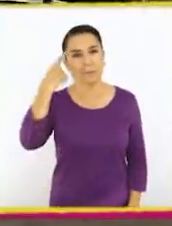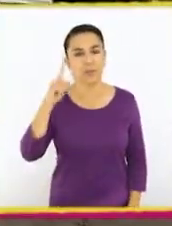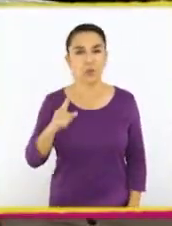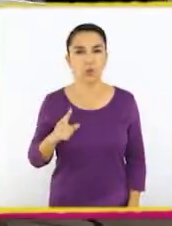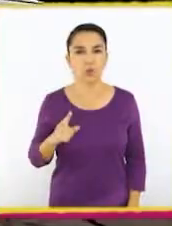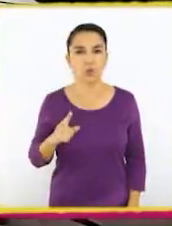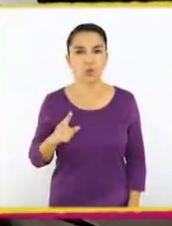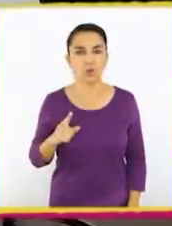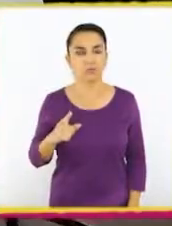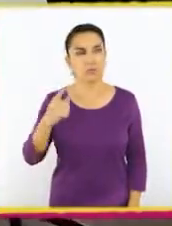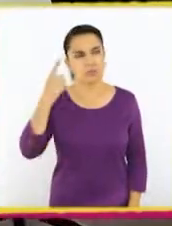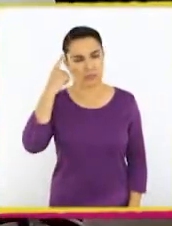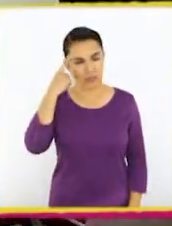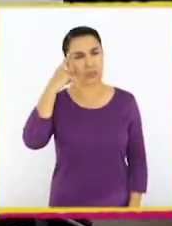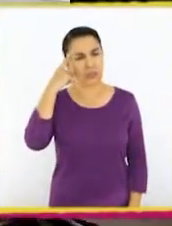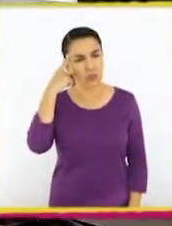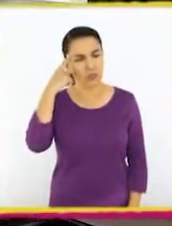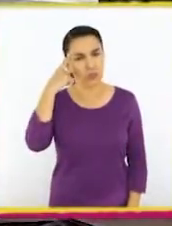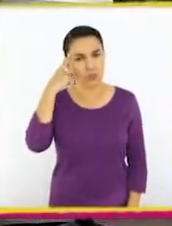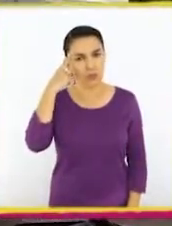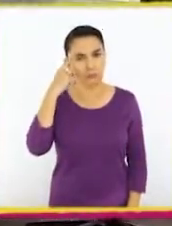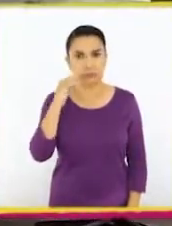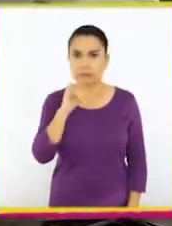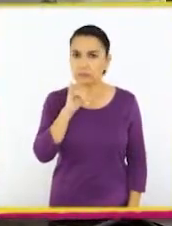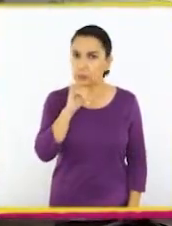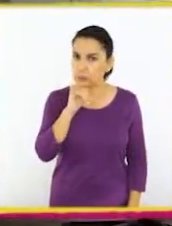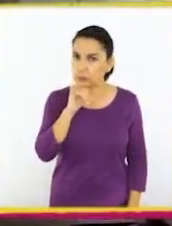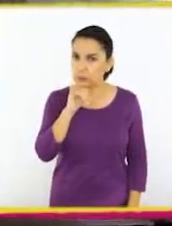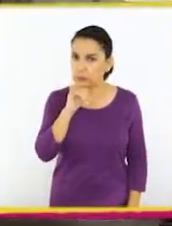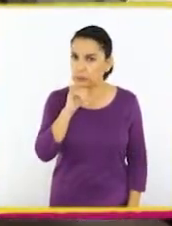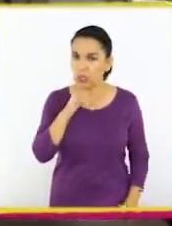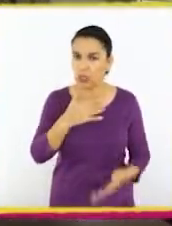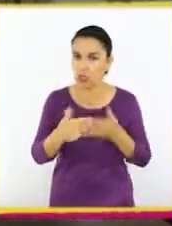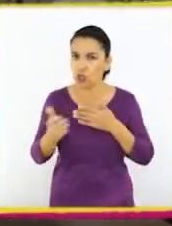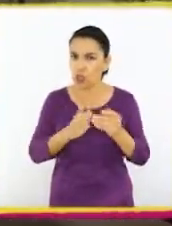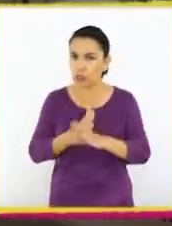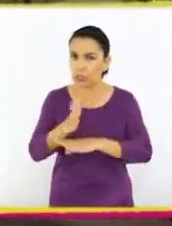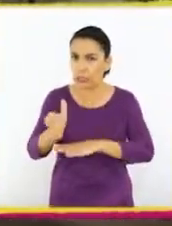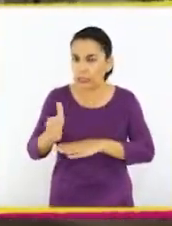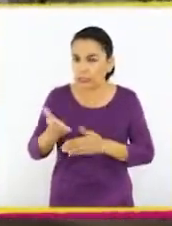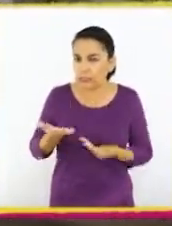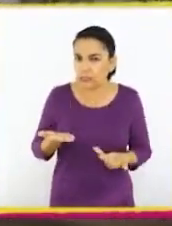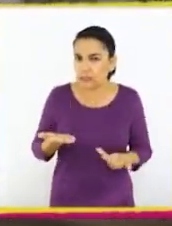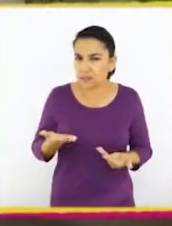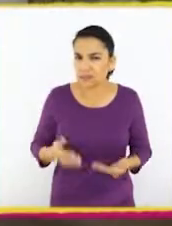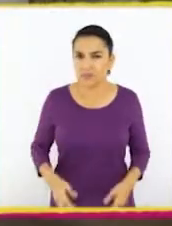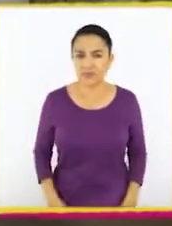Pero ahora que lo pienso bien, no sé exactamente dónde tengo que ir.